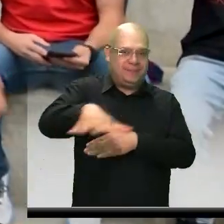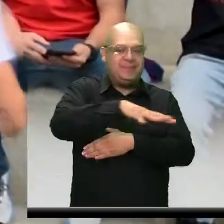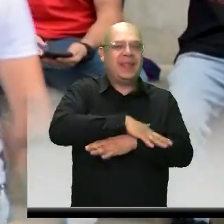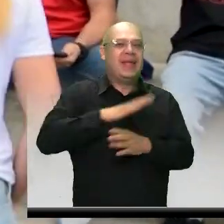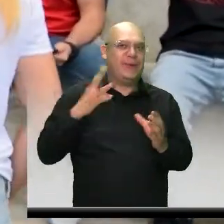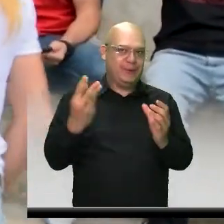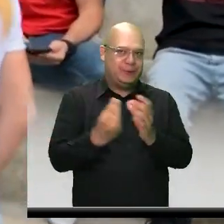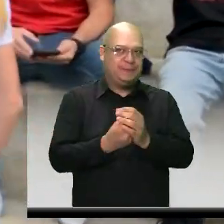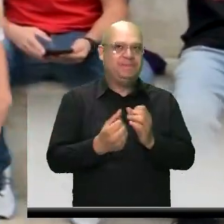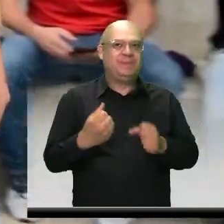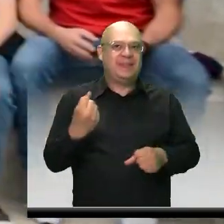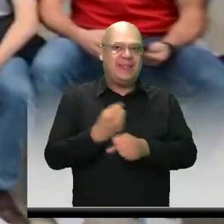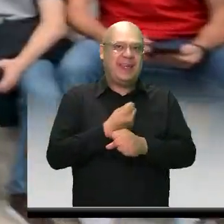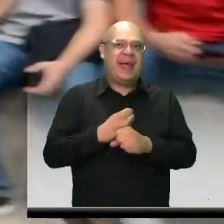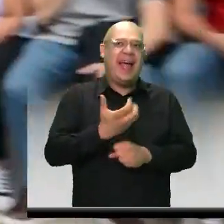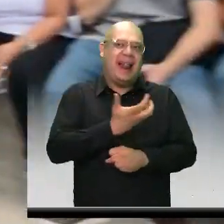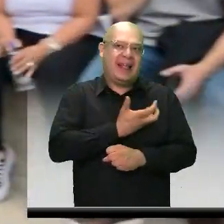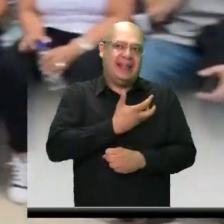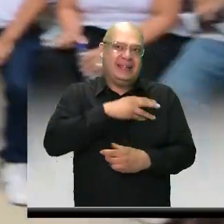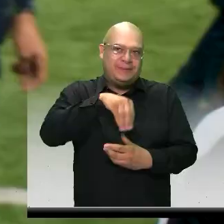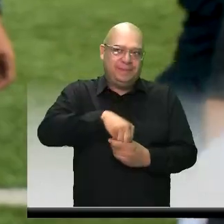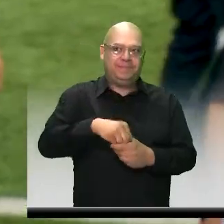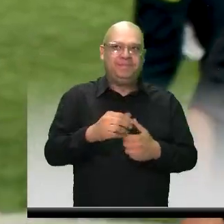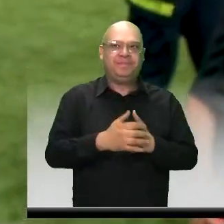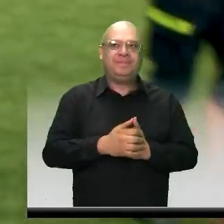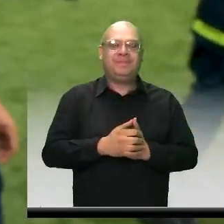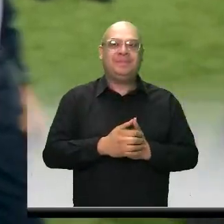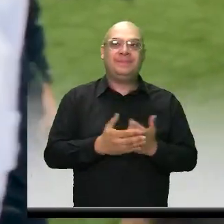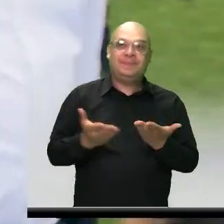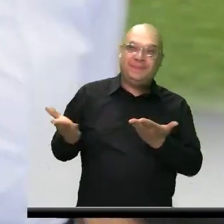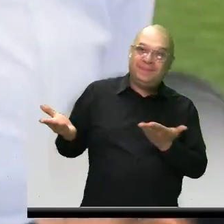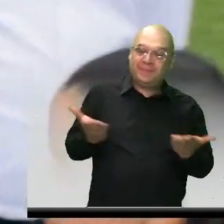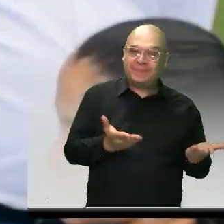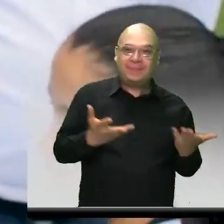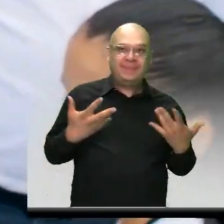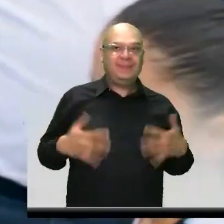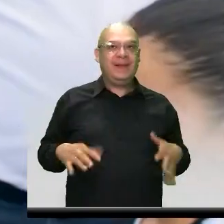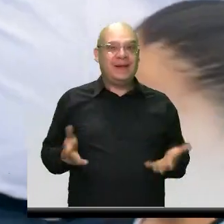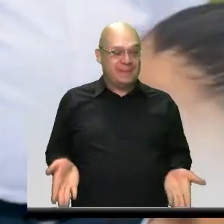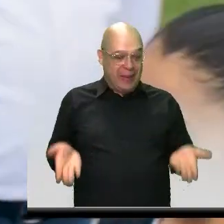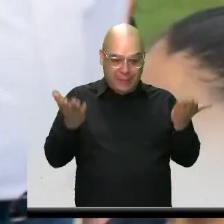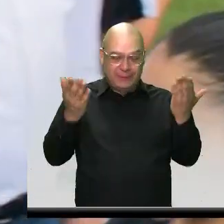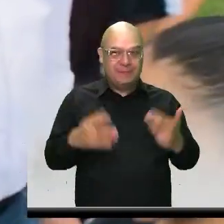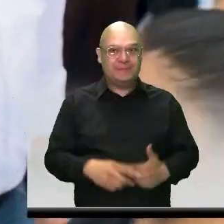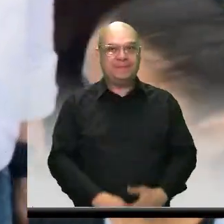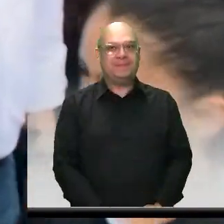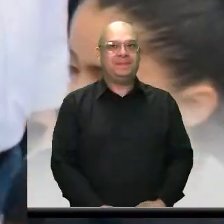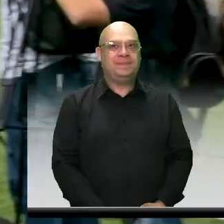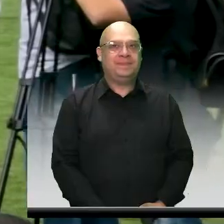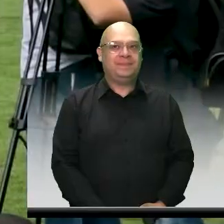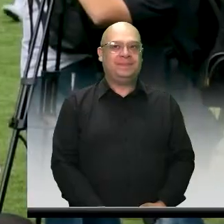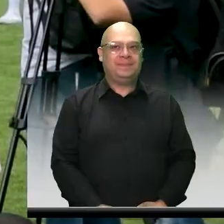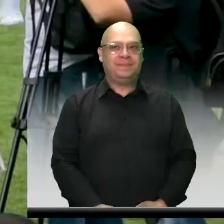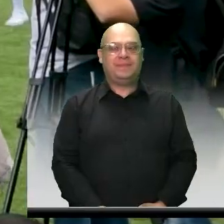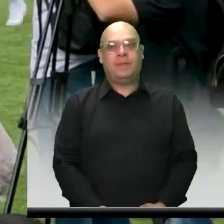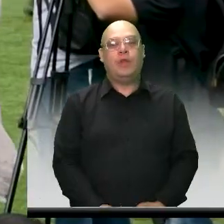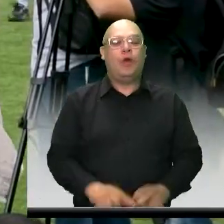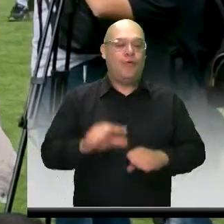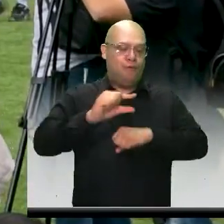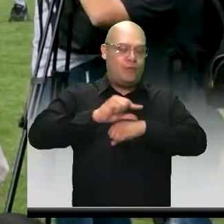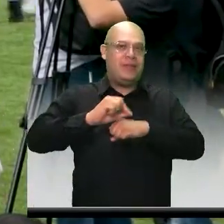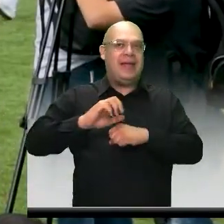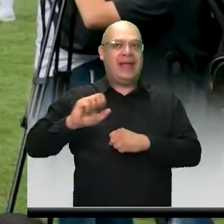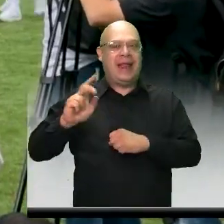de trabajo y de la alcaldía. Muchachas, aquí estamos. Vamos con todas pues. Los tres pilares de la Fundación Eleven son el